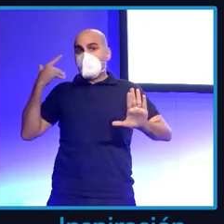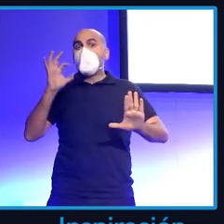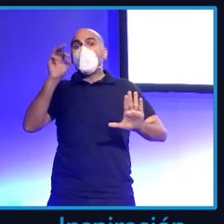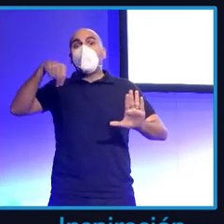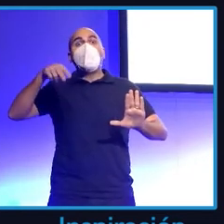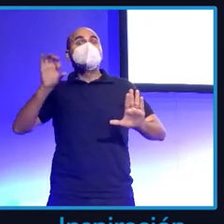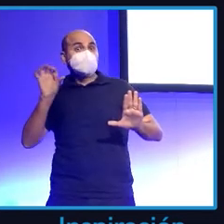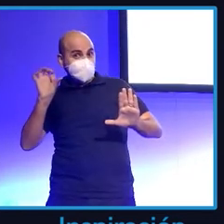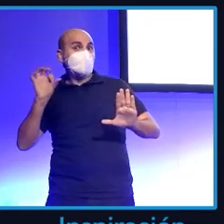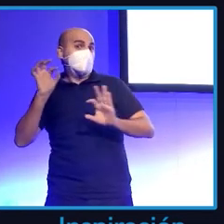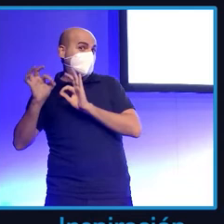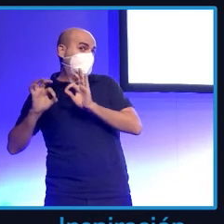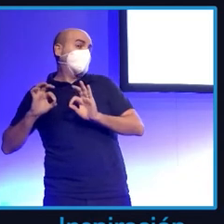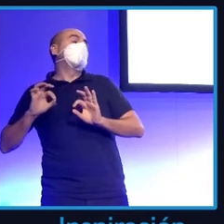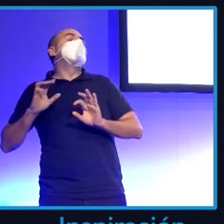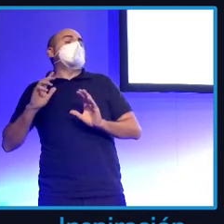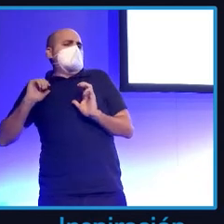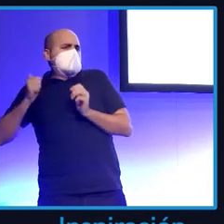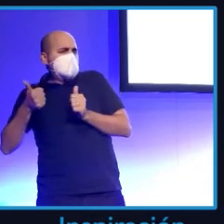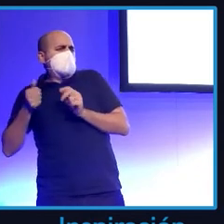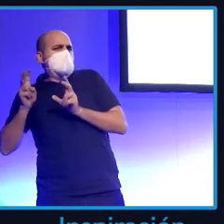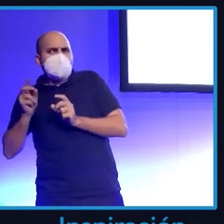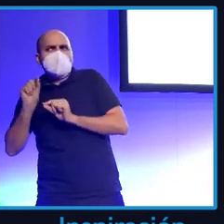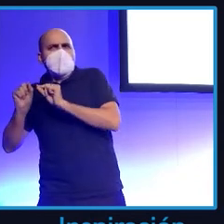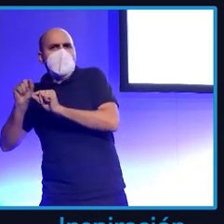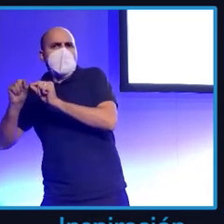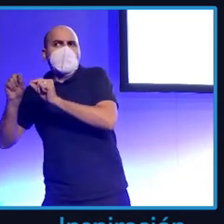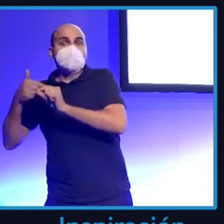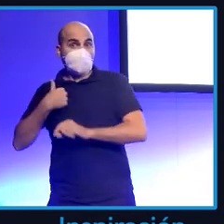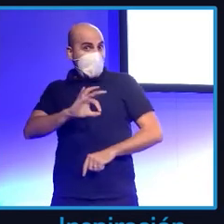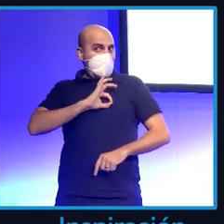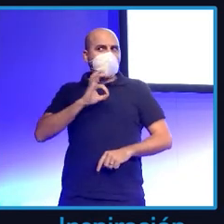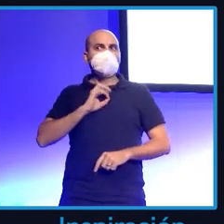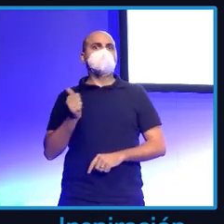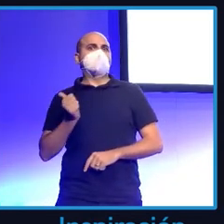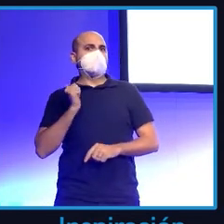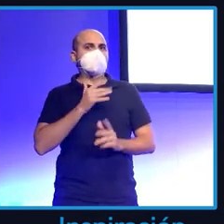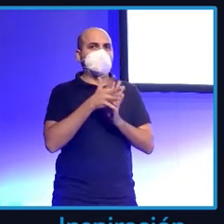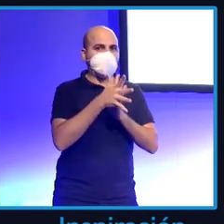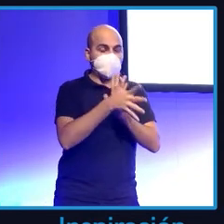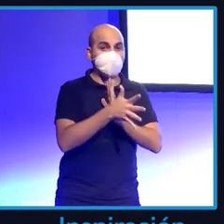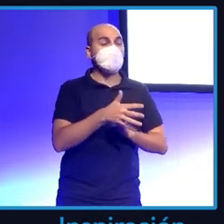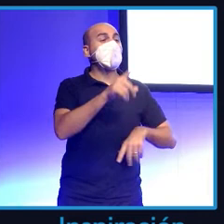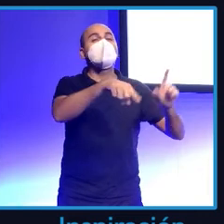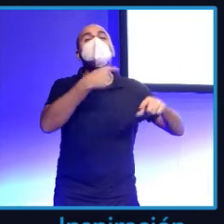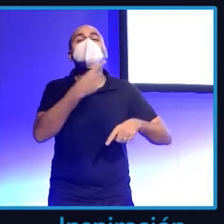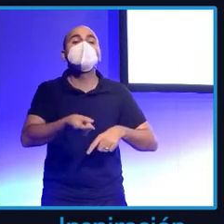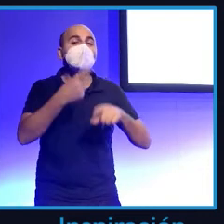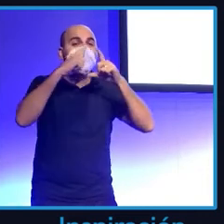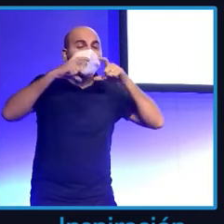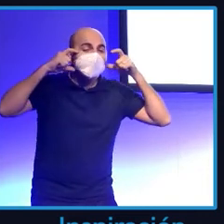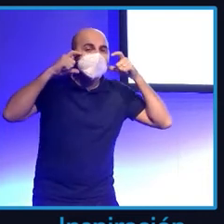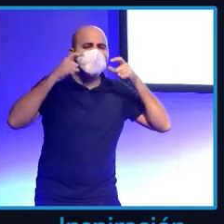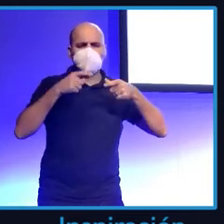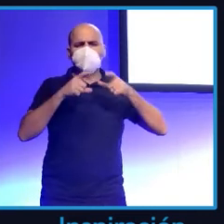cositas. Y hice un tuit que ponía, las mascarillas no son lubinas para hacer al vapor en la Thermomix. Puse esto.